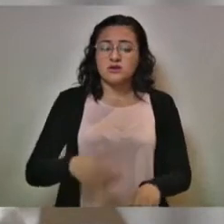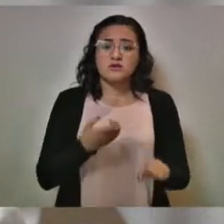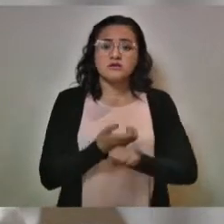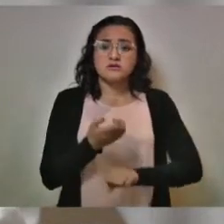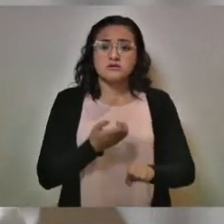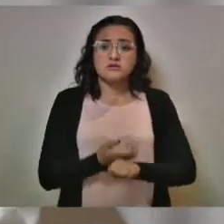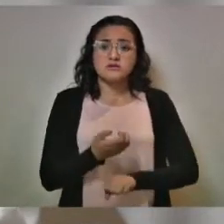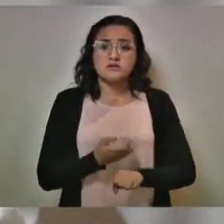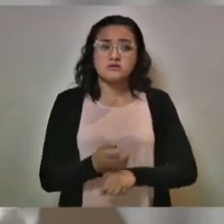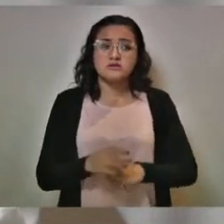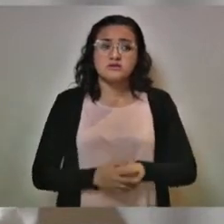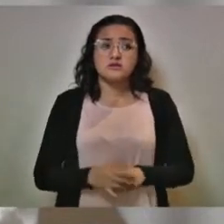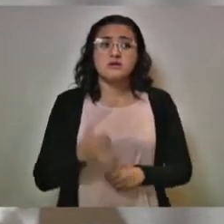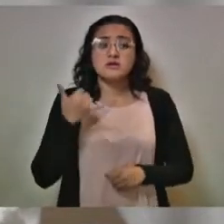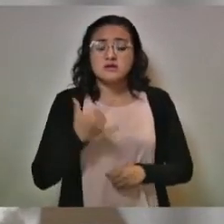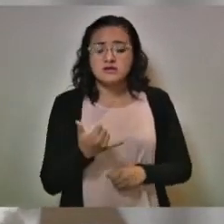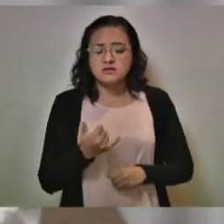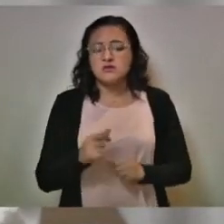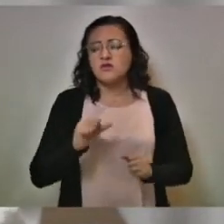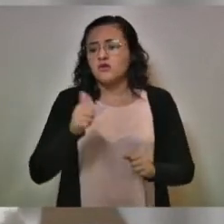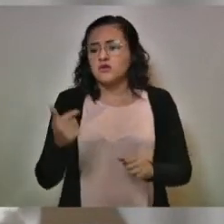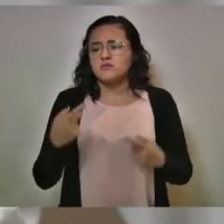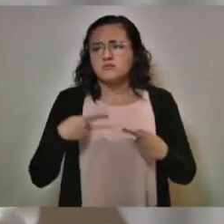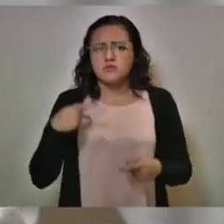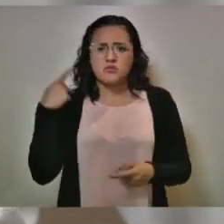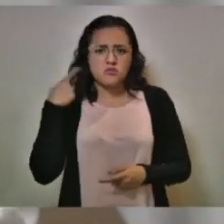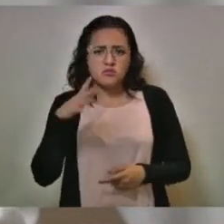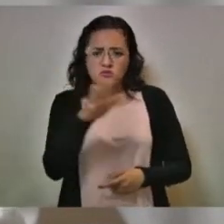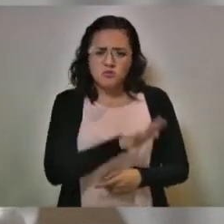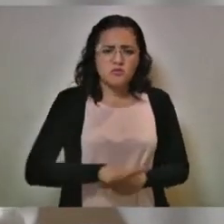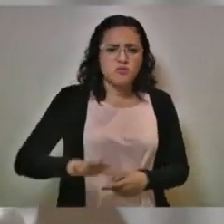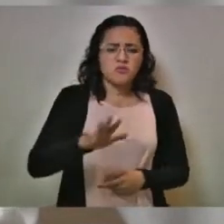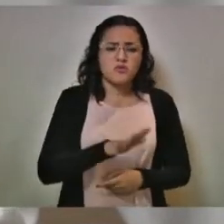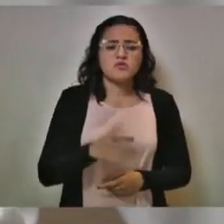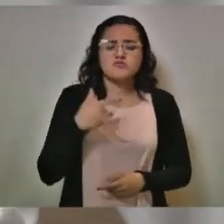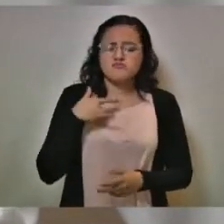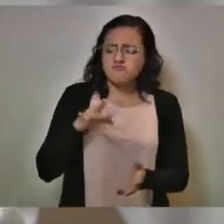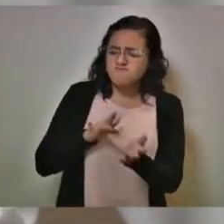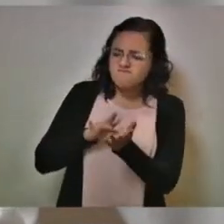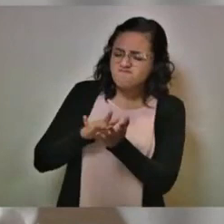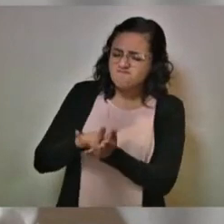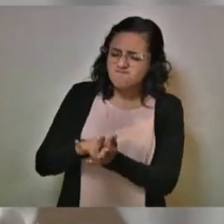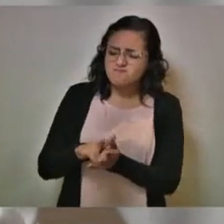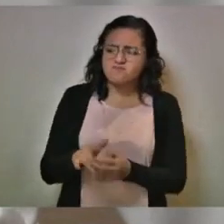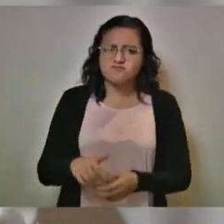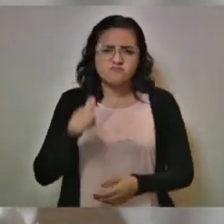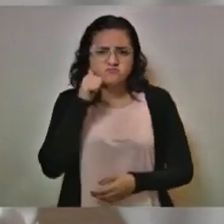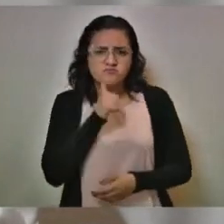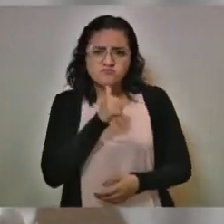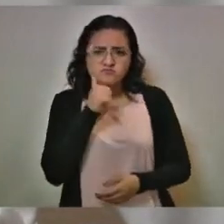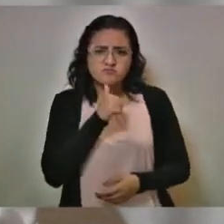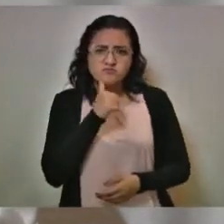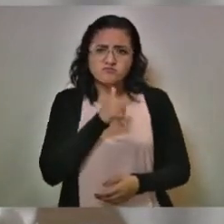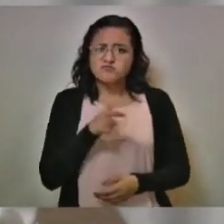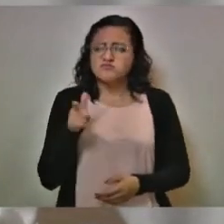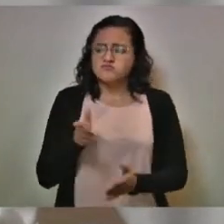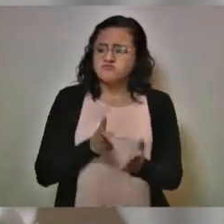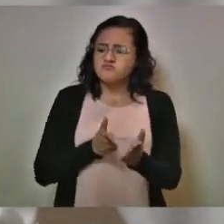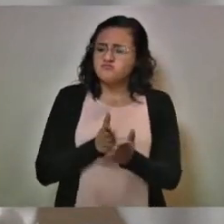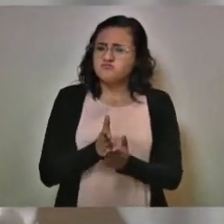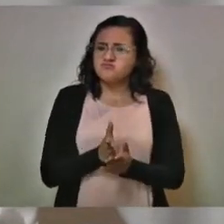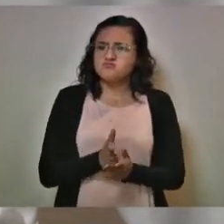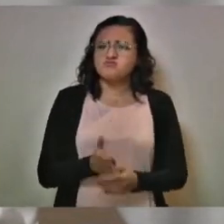estado y la mayoría de los poblanos apoyamos la línea